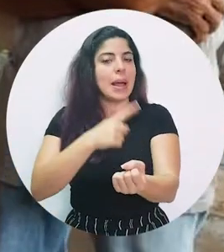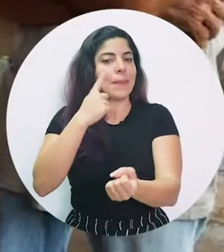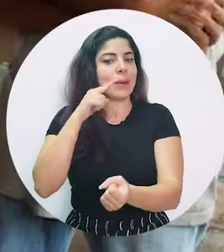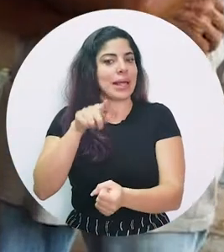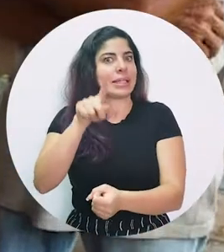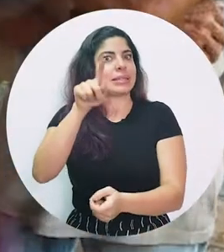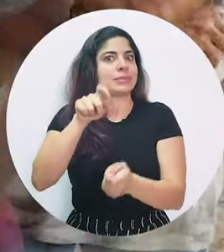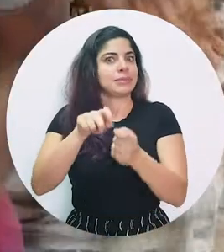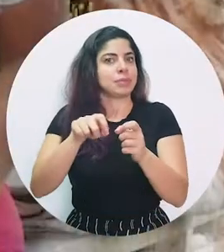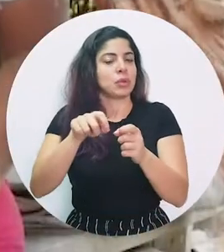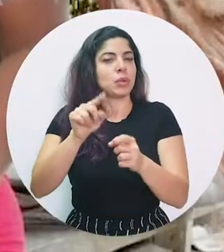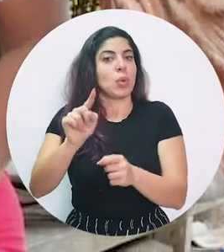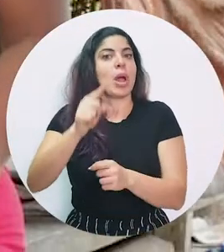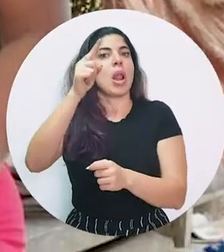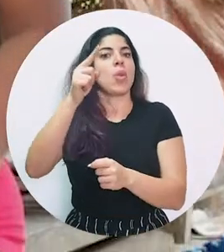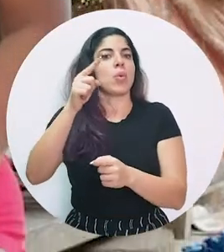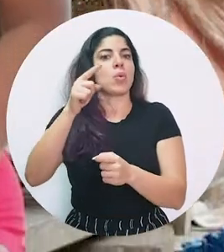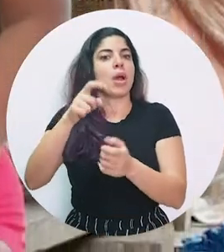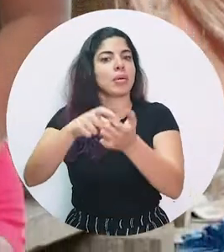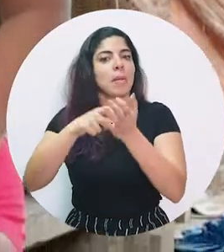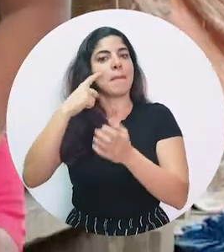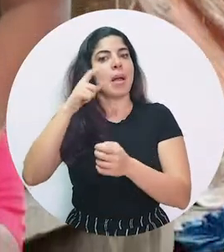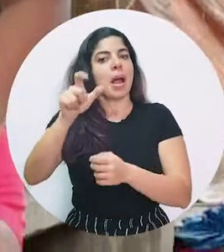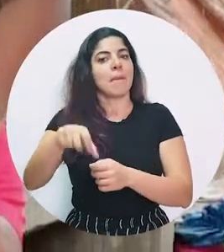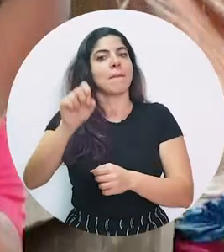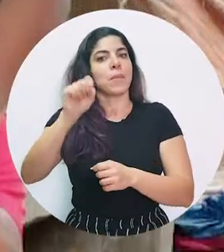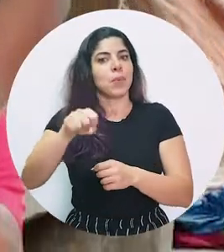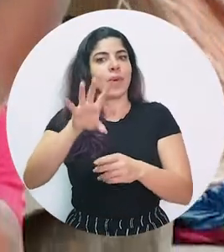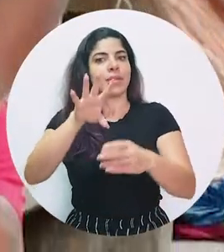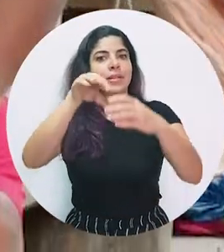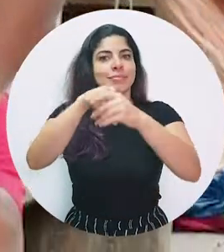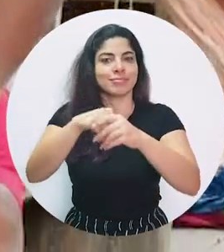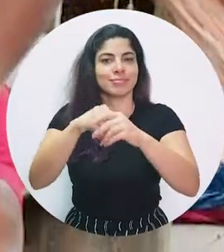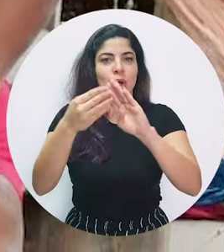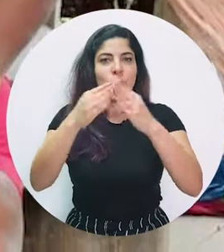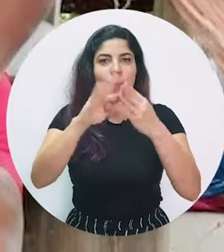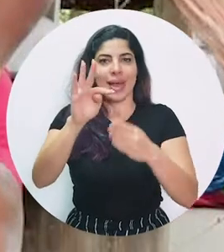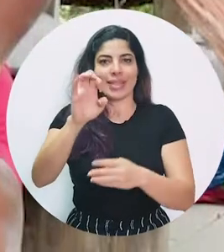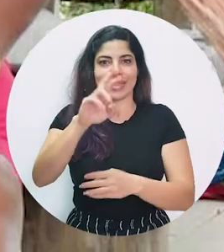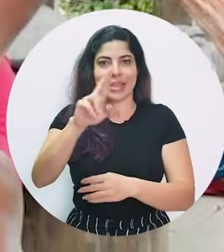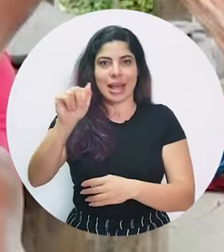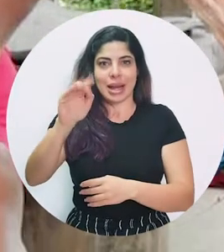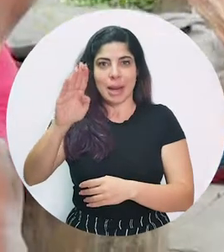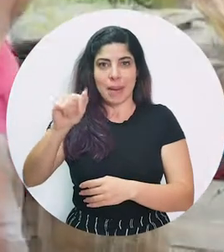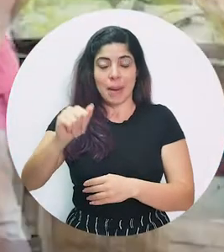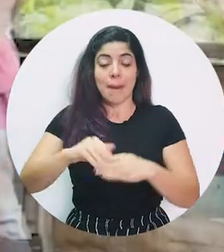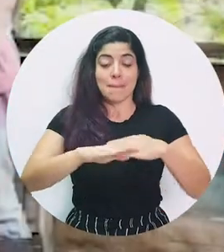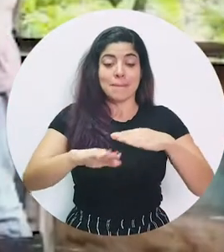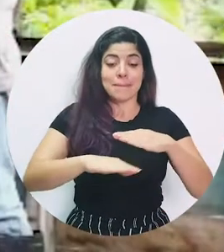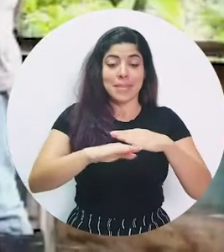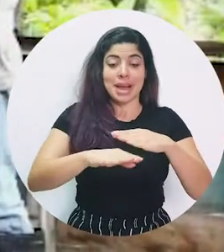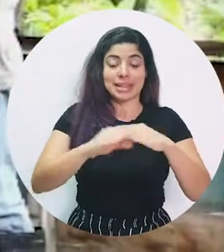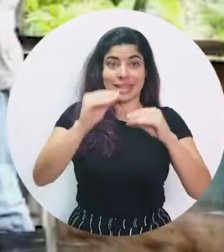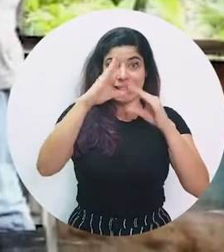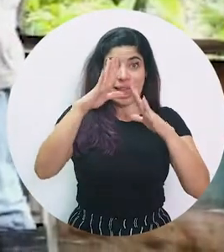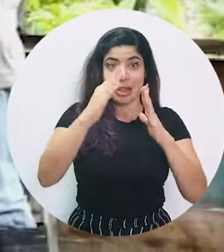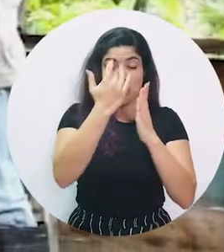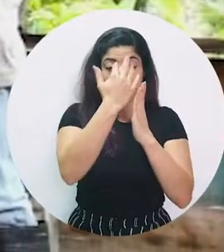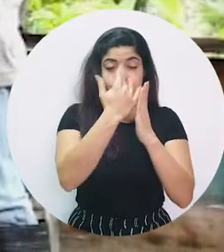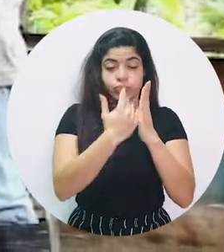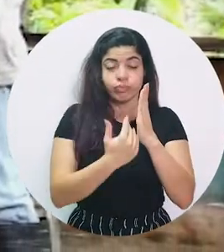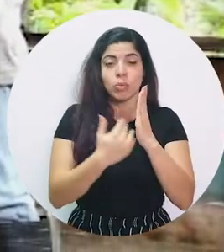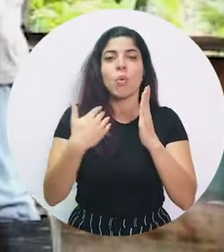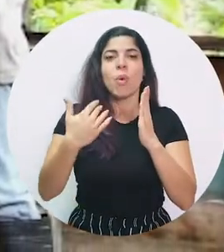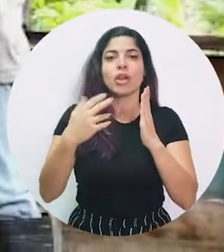es uno de los criterios o el único criterio para hacer terribles. Nosotros actualizamos la base de datos en octubre del año pasado,